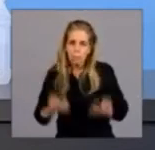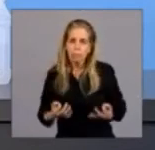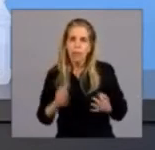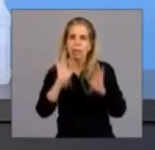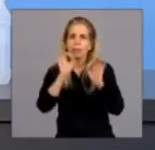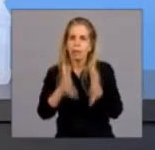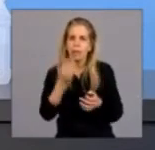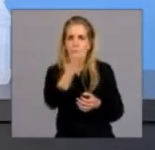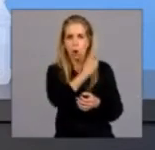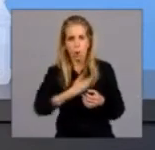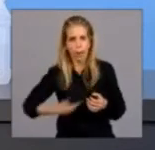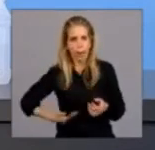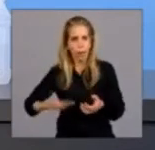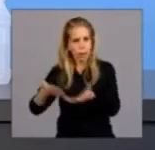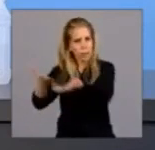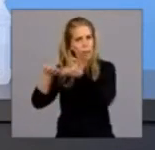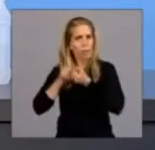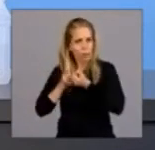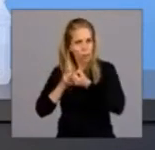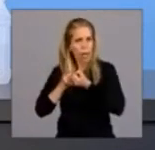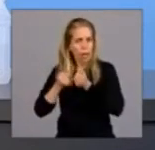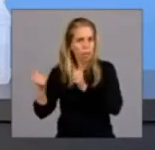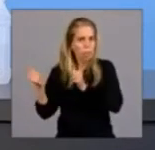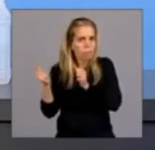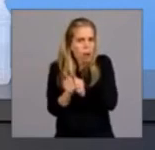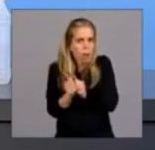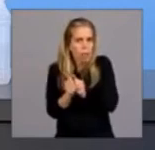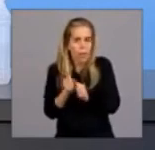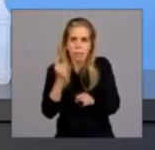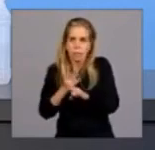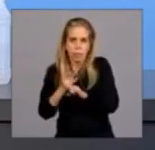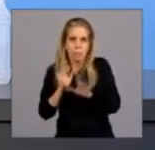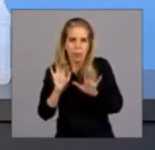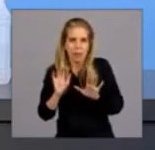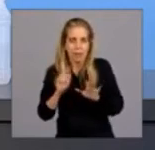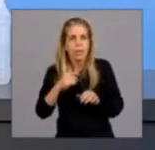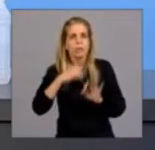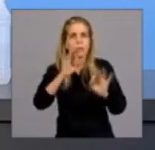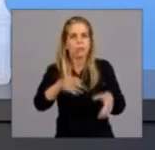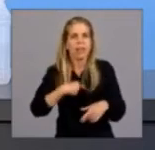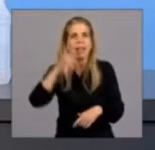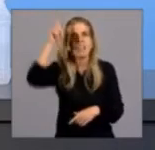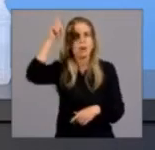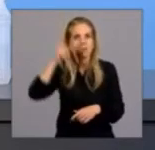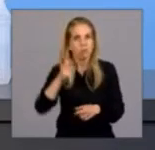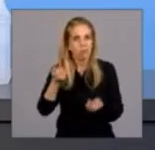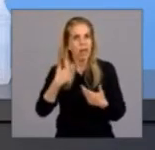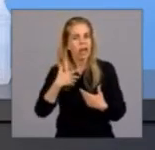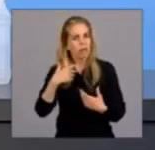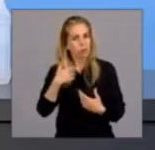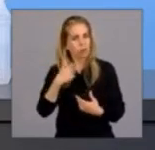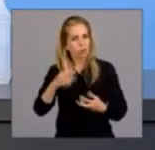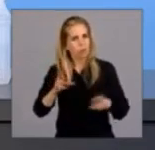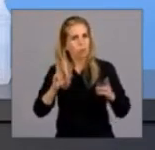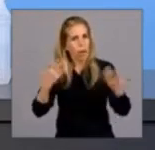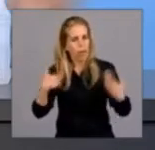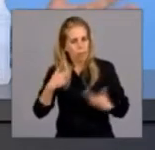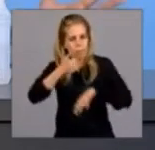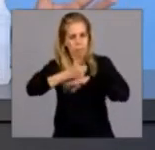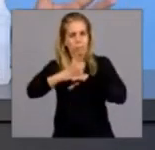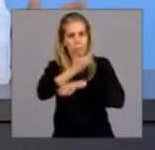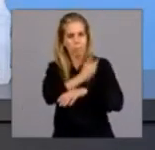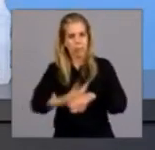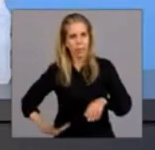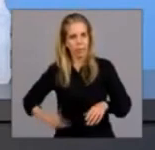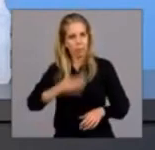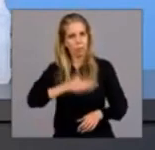todos y cada uno de los gobernadores y gobernadoras de la Argentina. Siempre digo que Dios me ha privilegiado de ser presidente y de contar